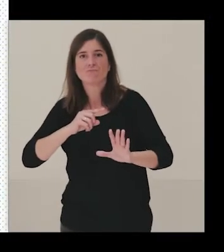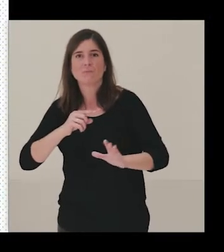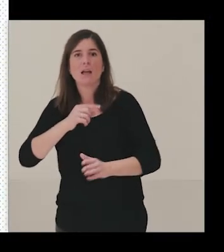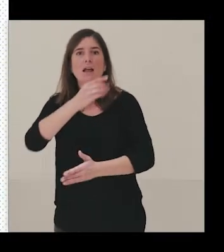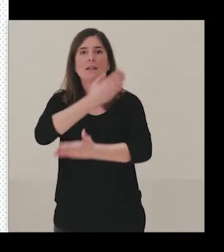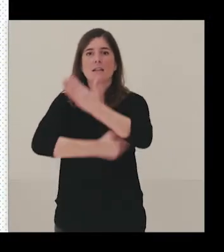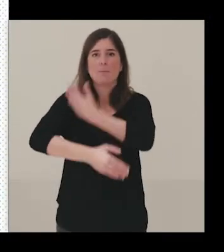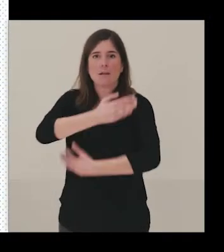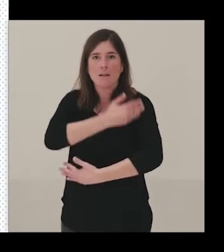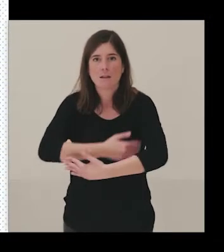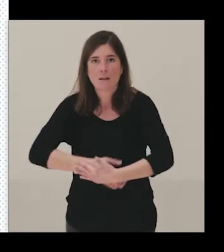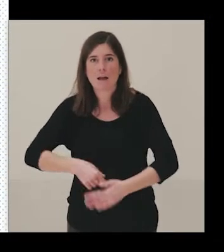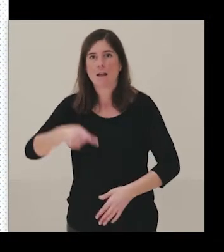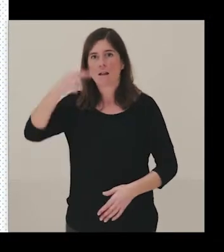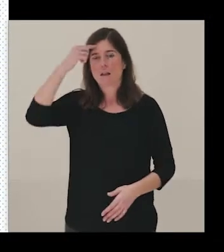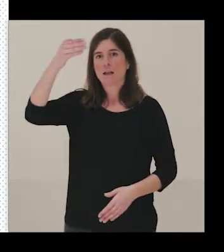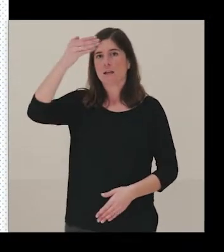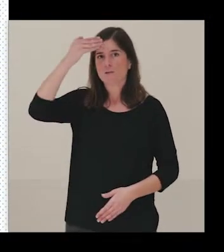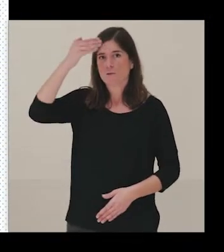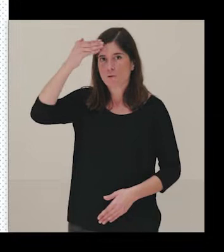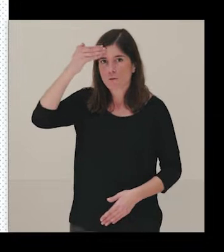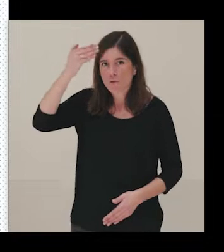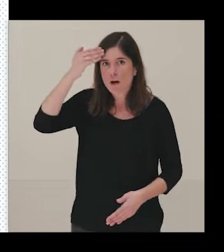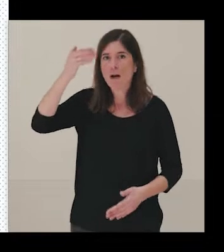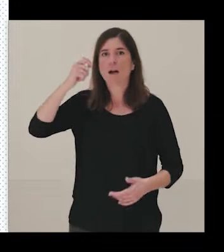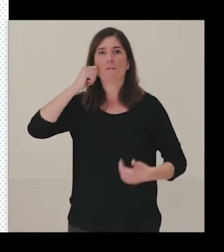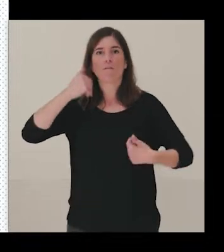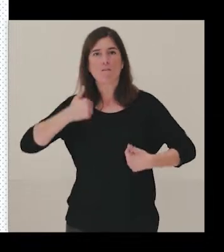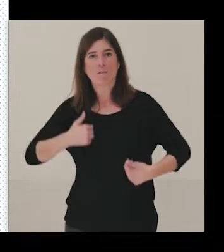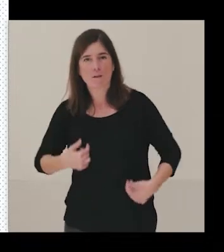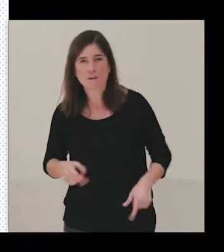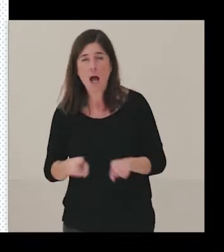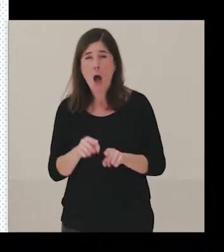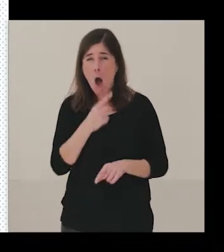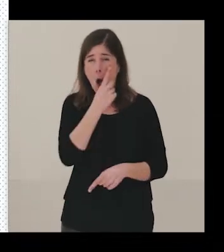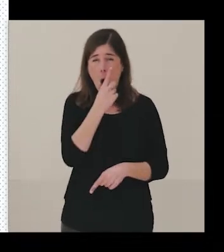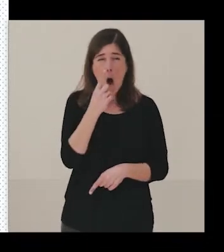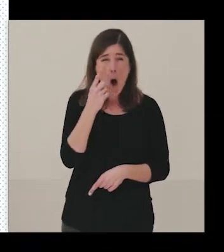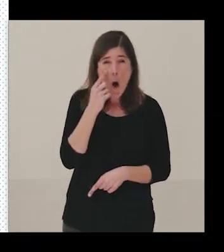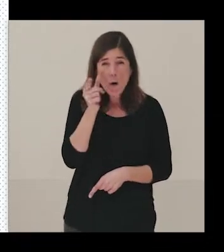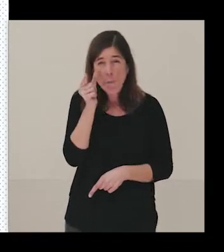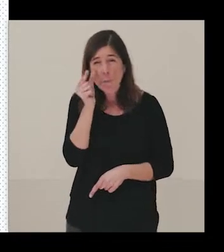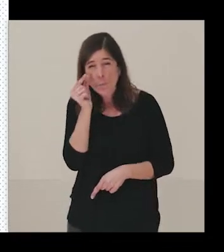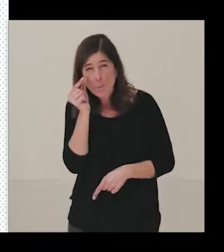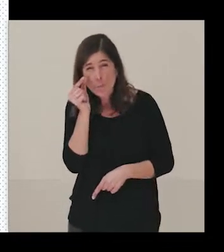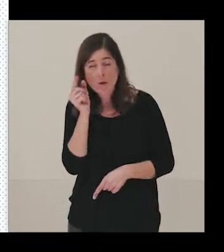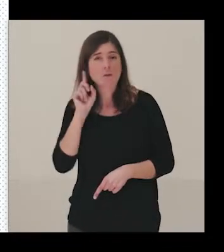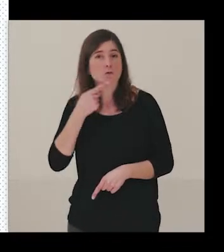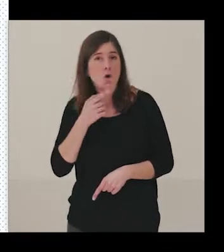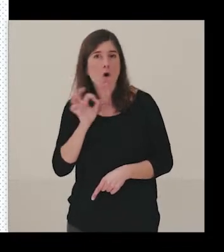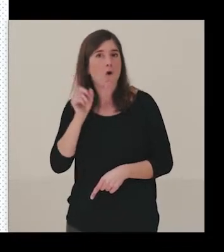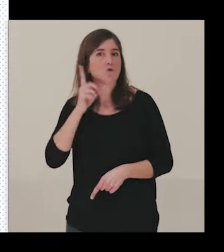funcional, intelectual o psíquica, TEA, personas ciegas o con baja visión, personas sordas o con